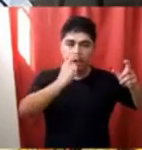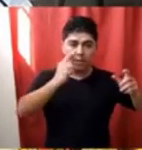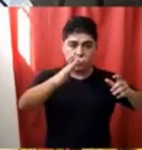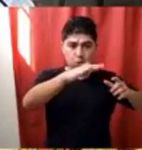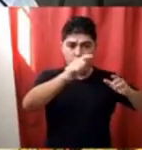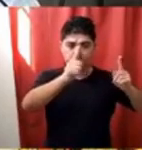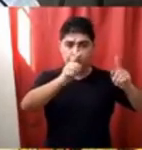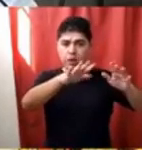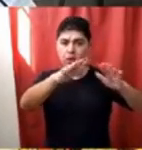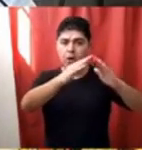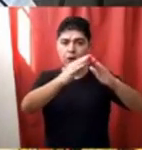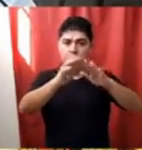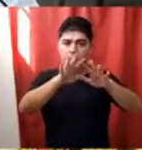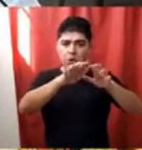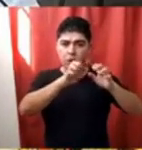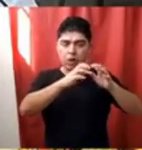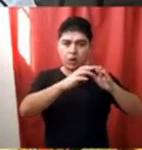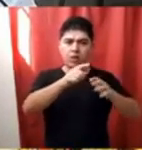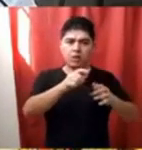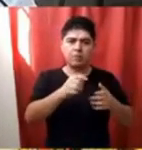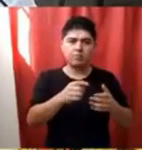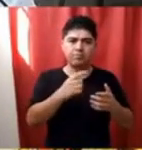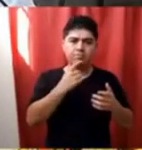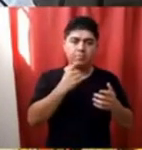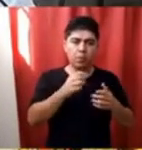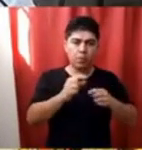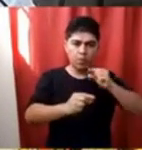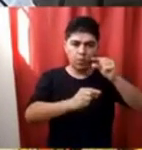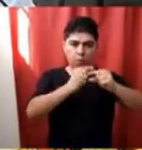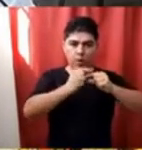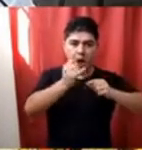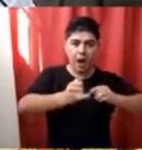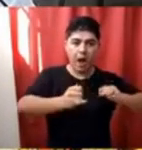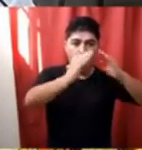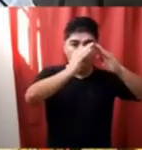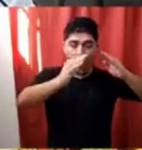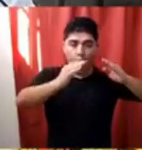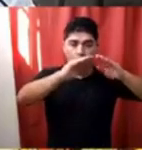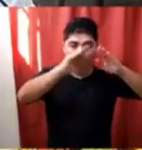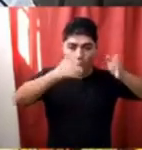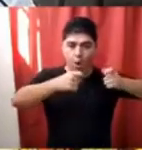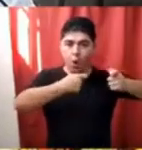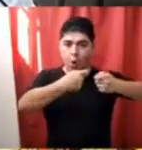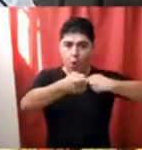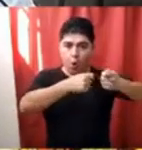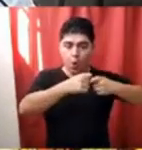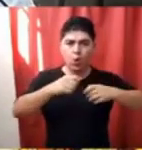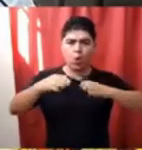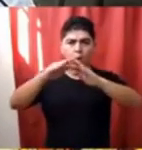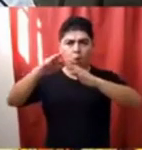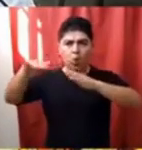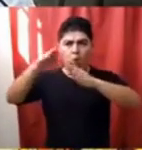vemos que se empiezan a asentar locales comerciales, locales de esparcimiento donde